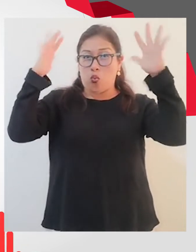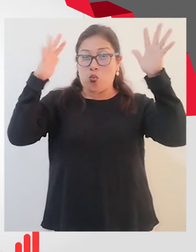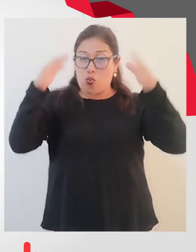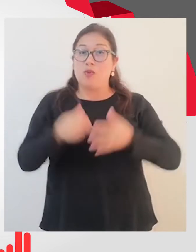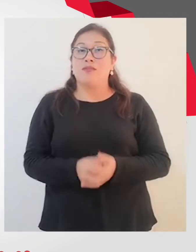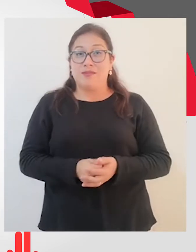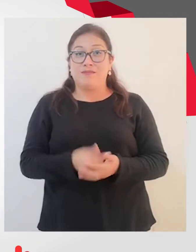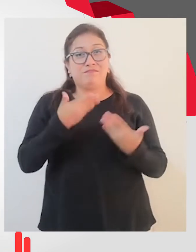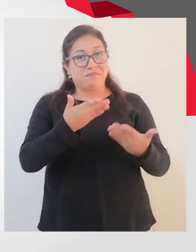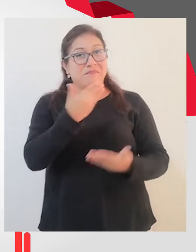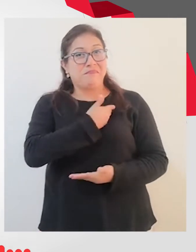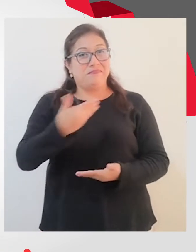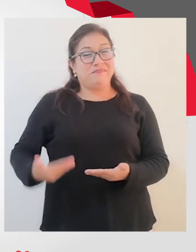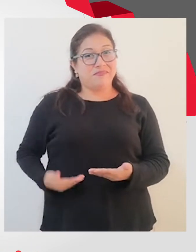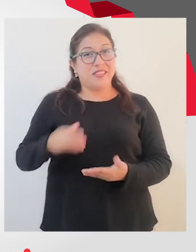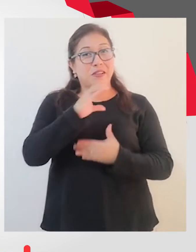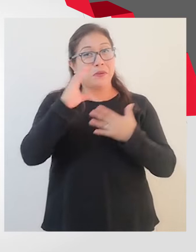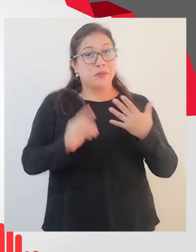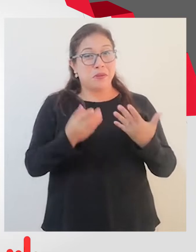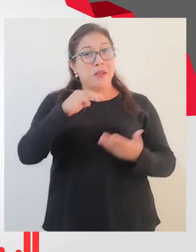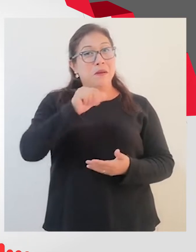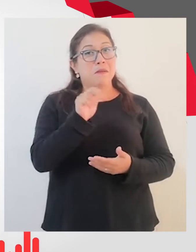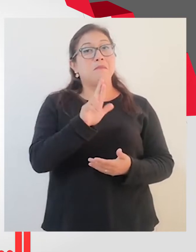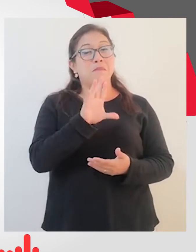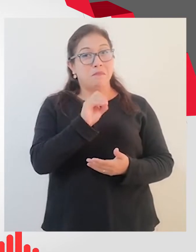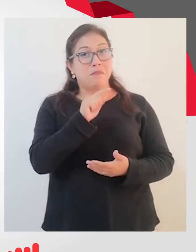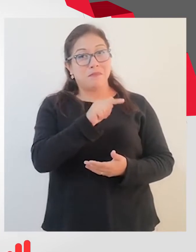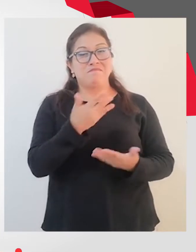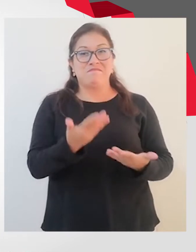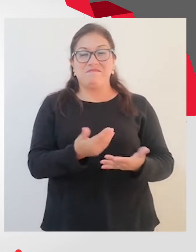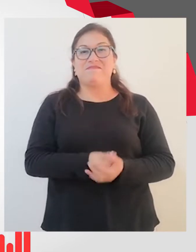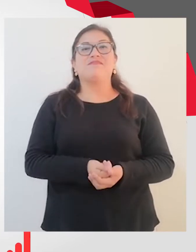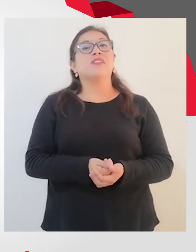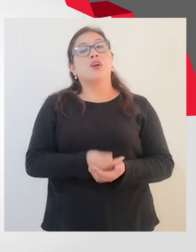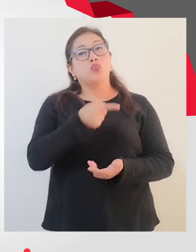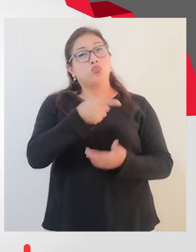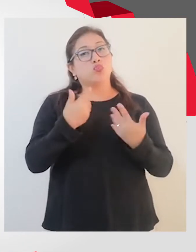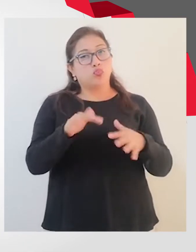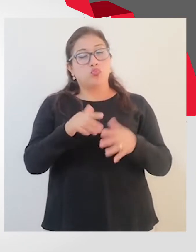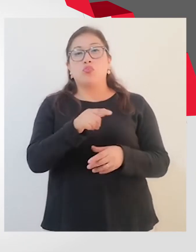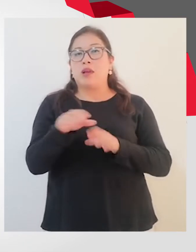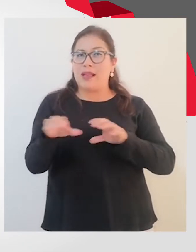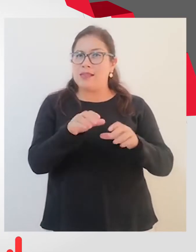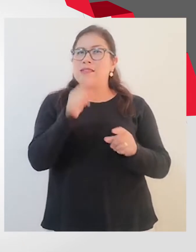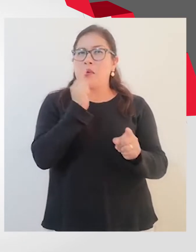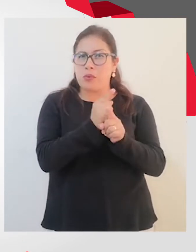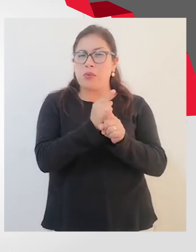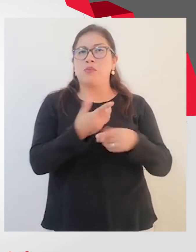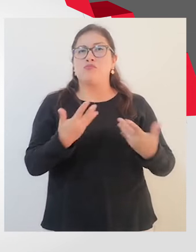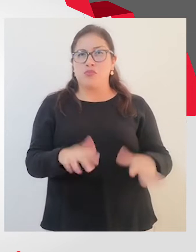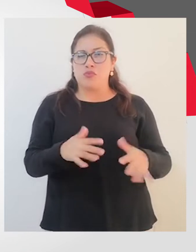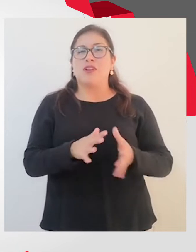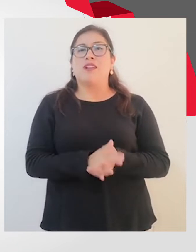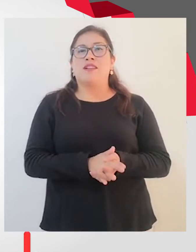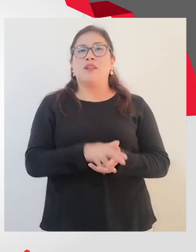Felicitaciones a nuestro presidente del CUNADIN, Marco Antonio Gamarra, que está haciendo lo correcto, está